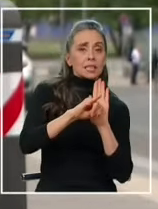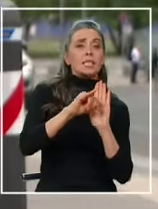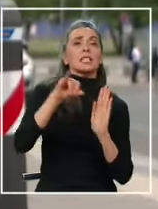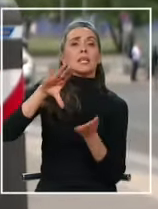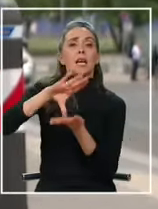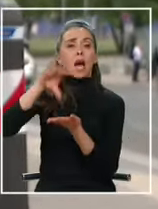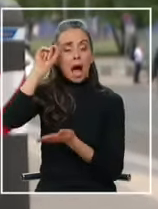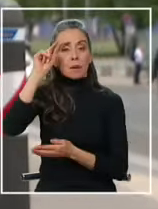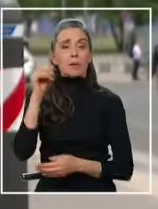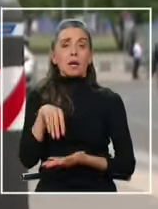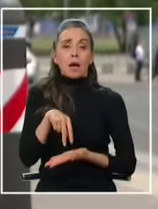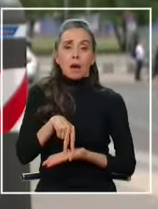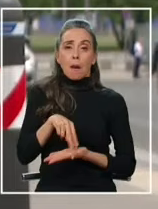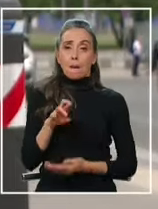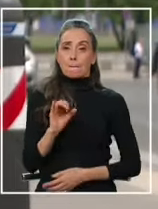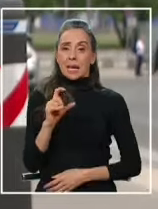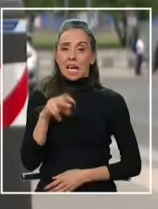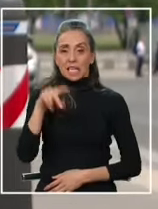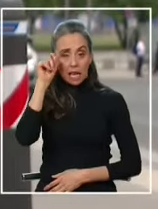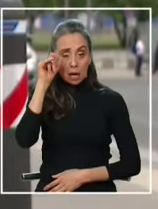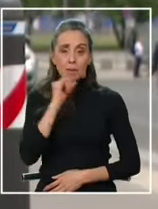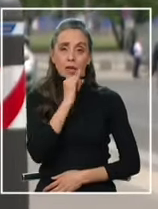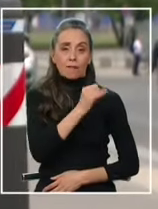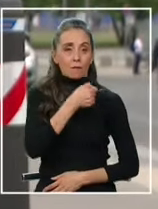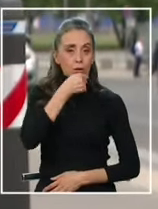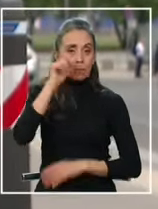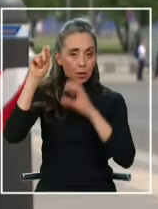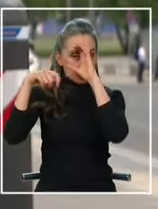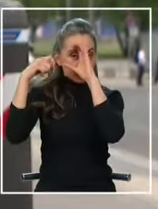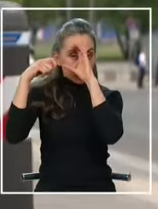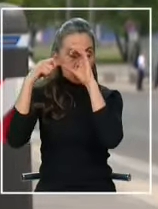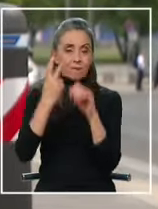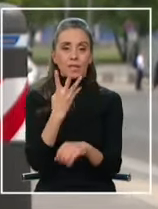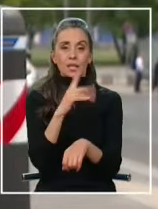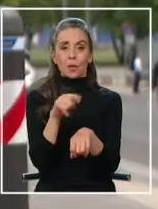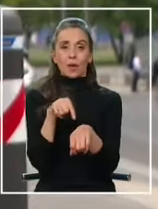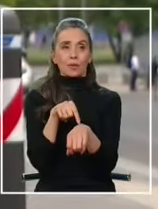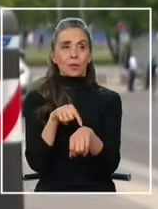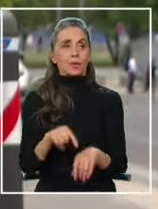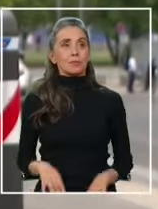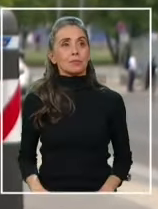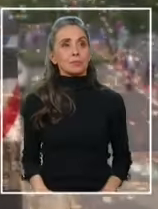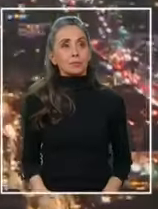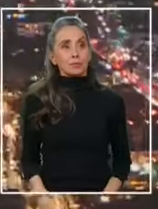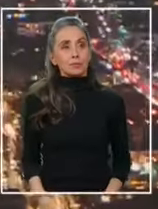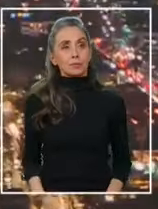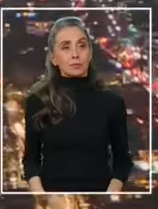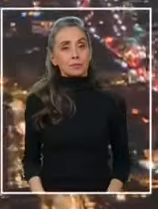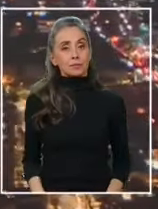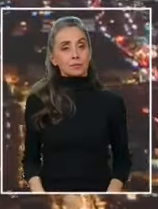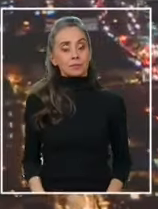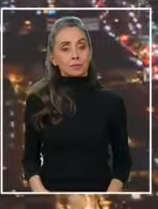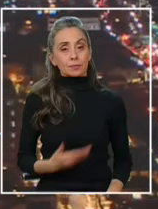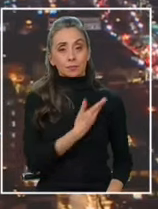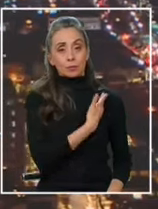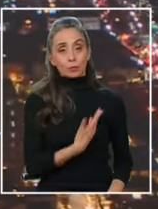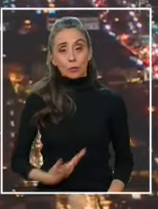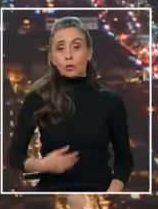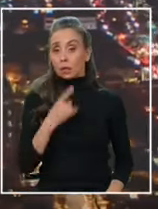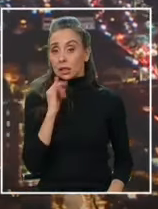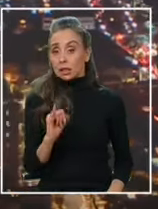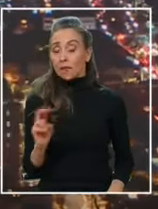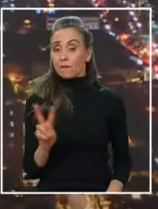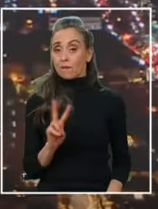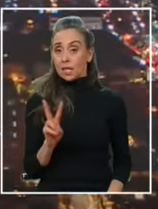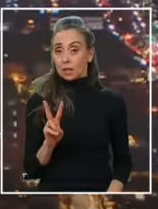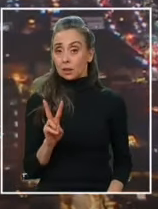este país desde Berlín Alemania fue un informe de Claudia Rojas y Marían Basso para 24 horas El gobierno confirmó que